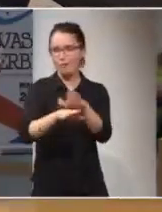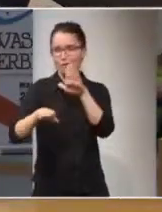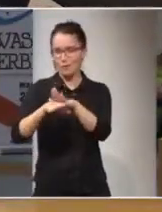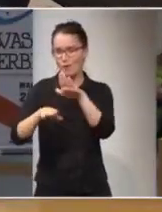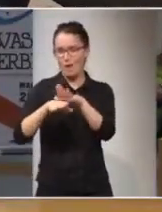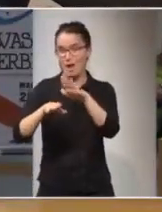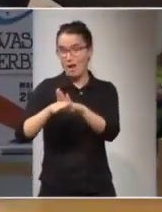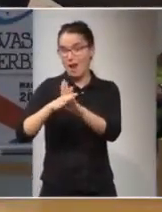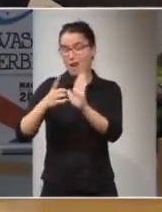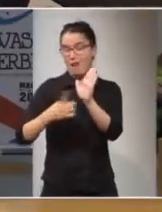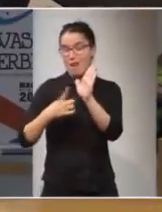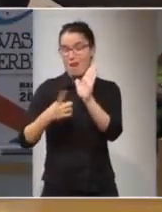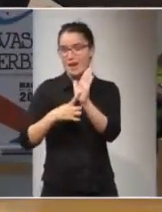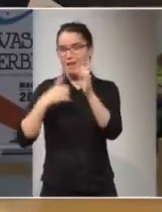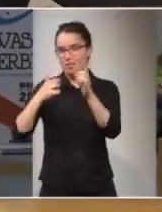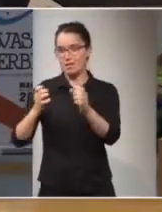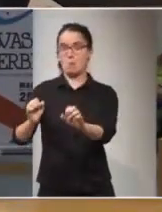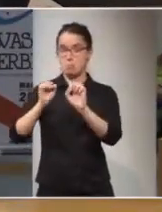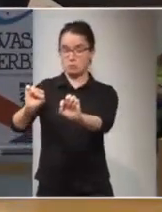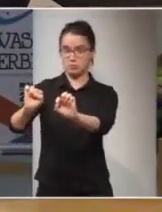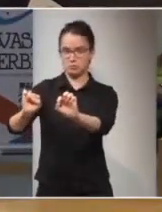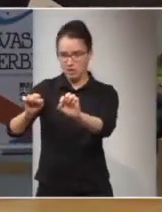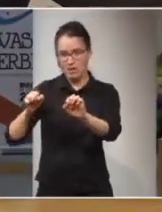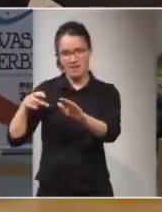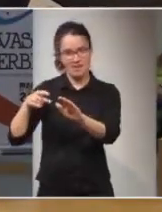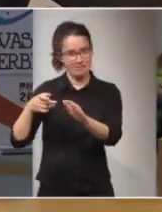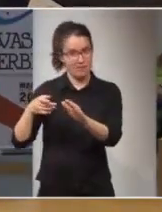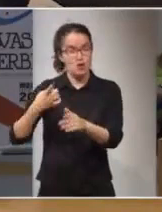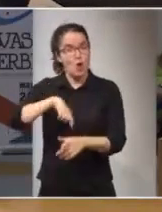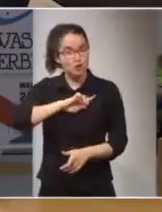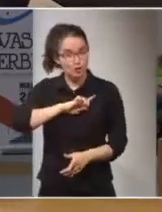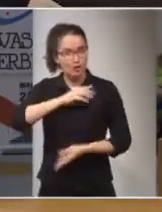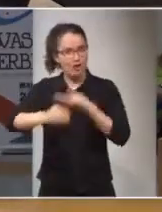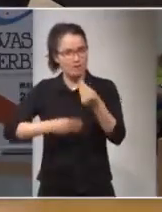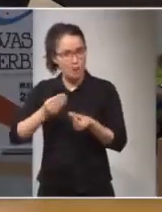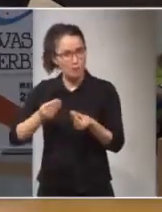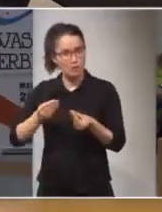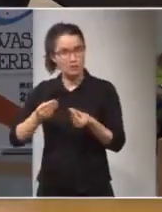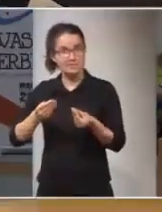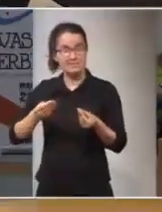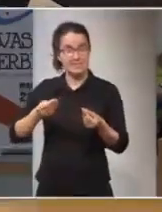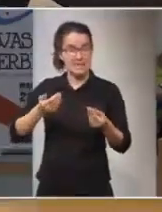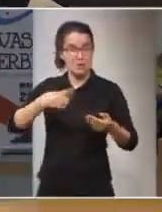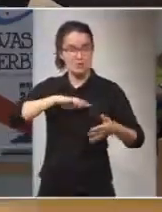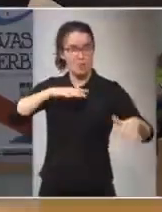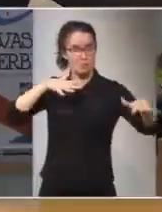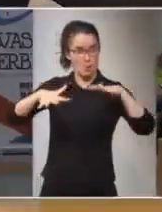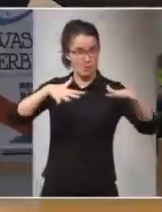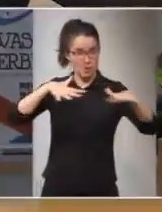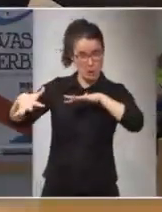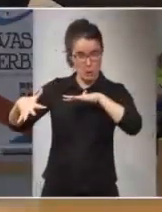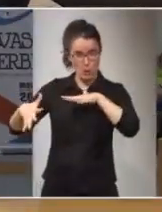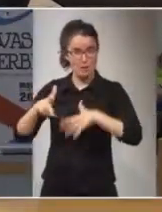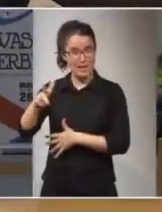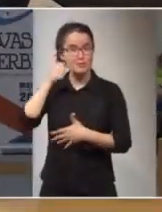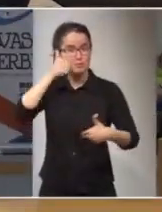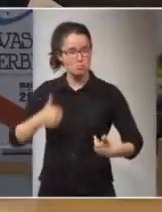la aplicación del principio e impiden su aplicación. Nosotros, frente a ellos, desde el movimiento activista de